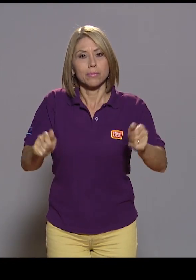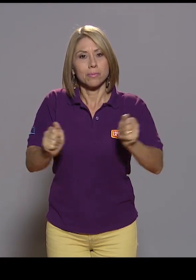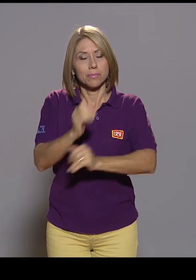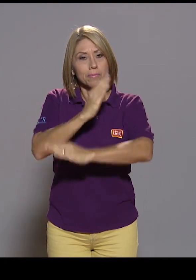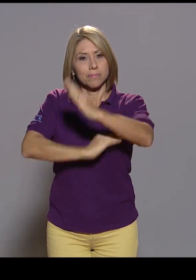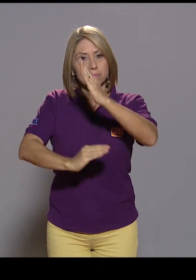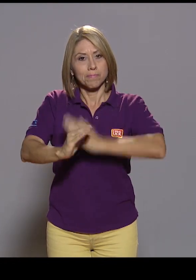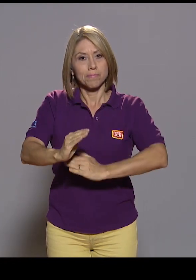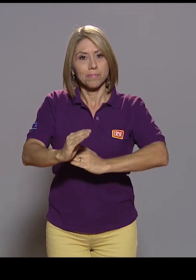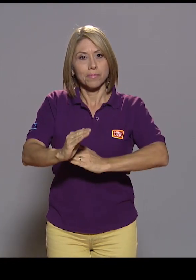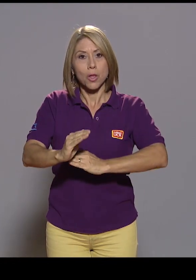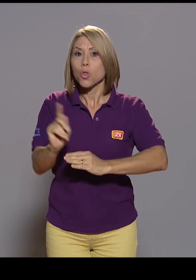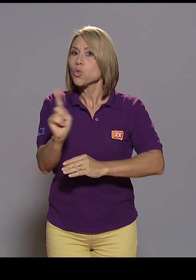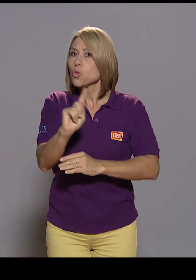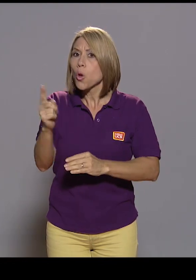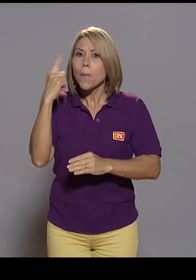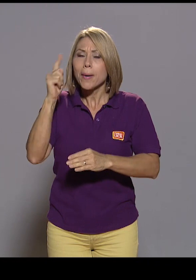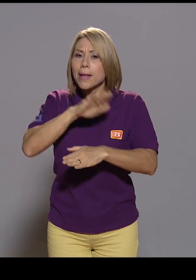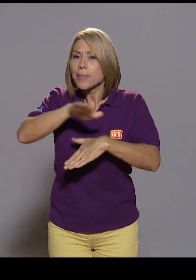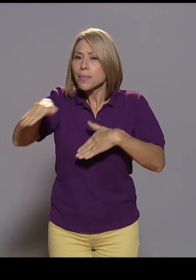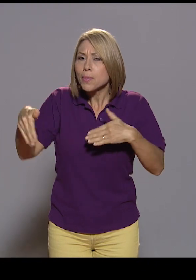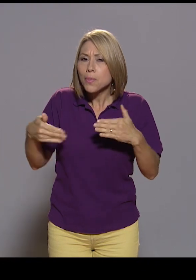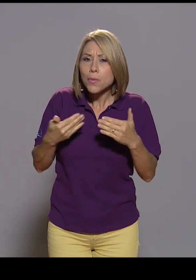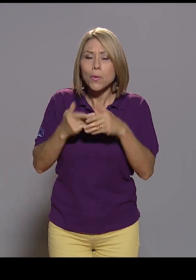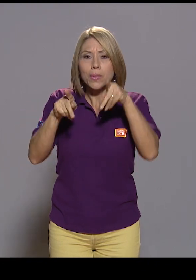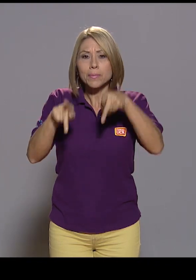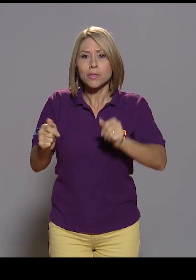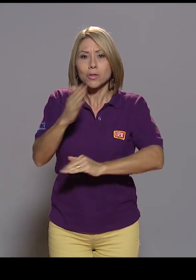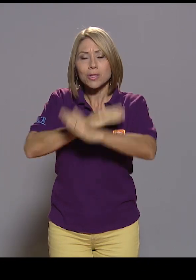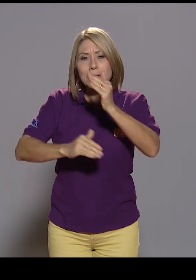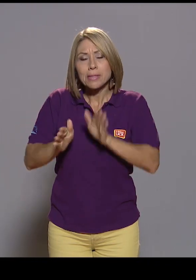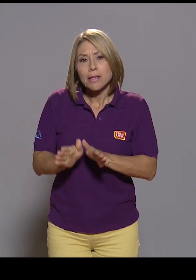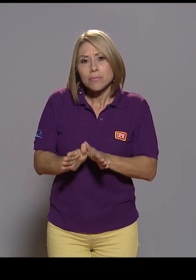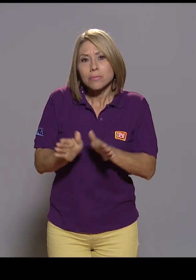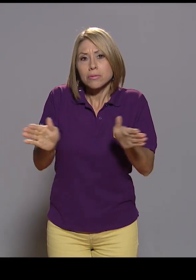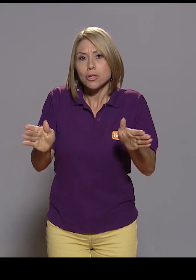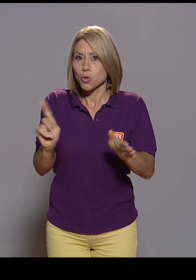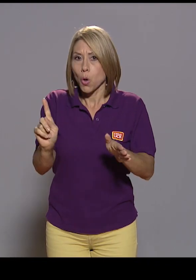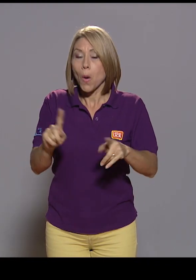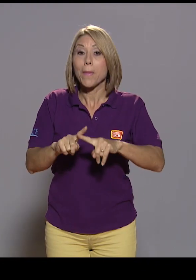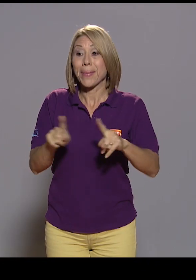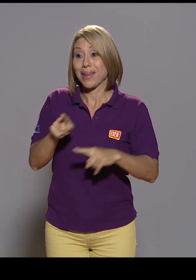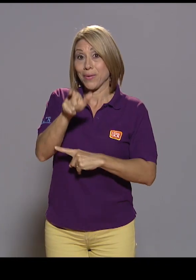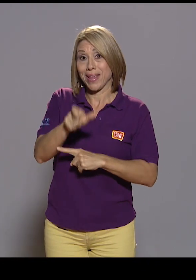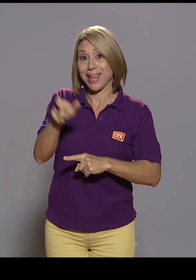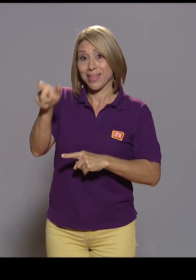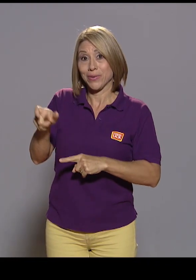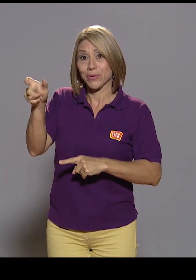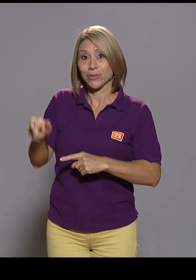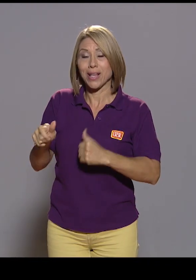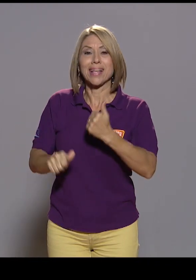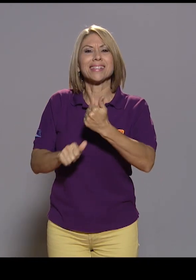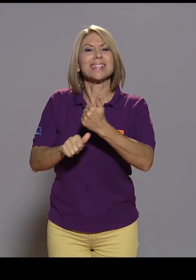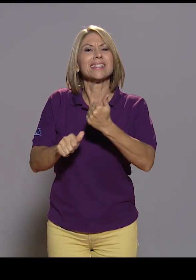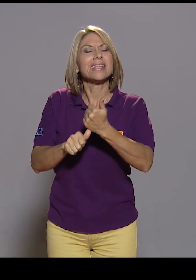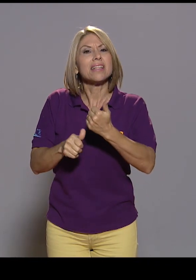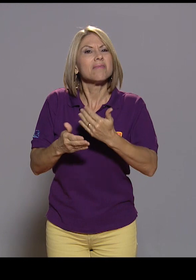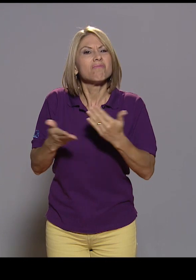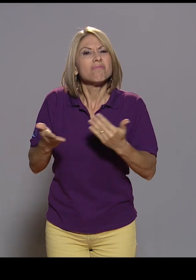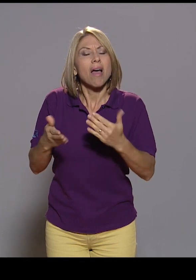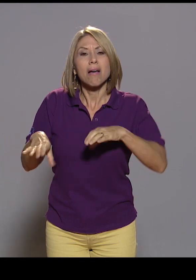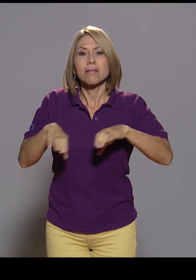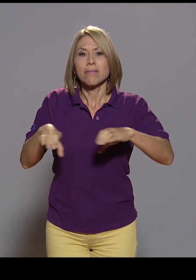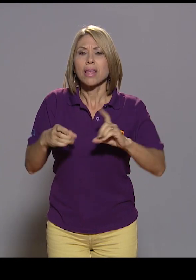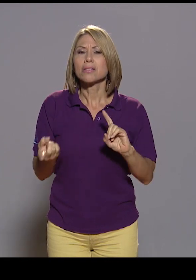No es para todas las personas con discapacidad, pero entonces estamos hablando de que va a venir a asistir a qué actividades,